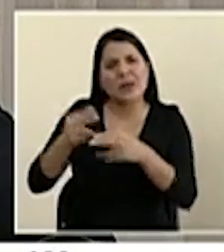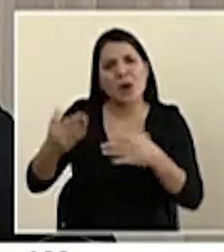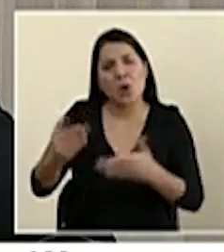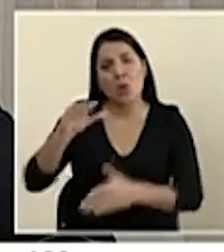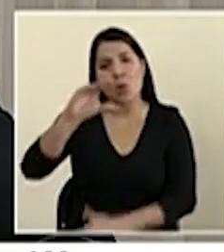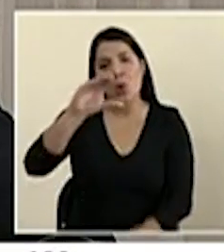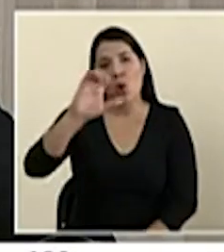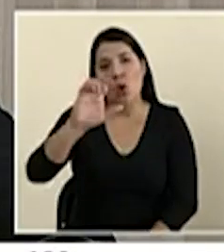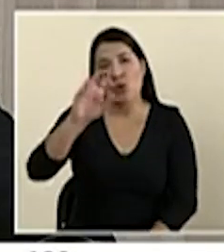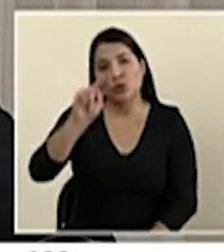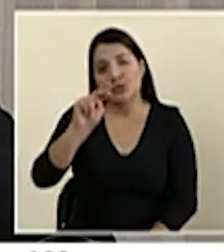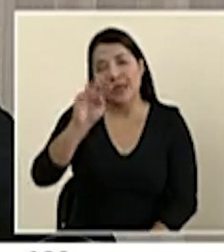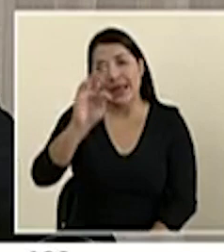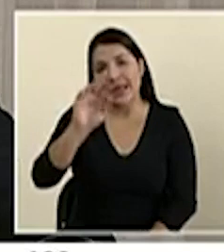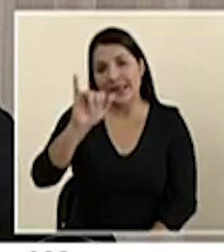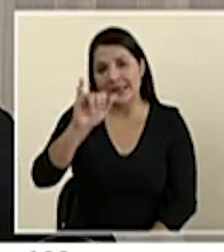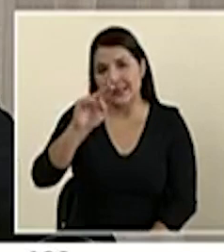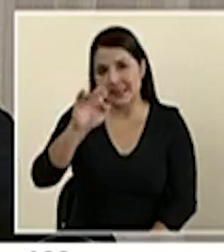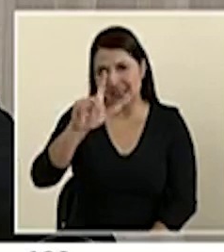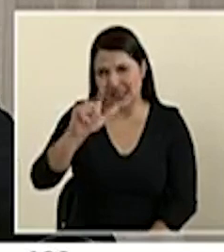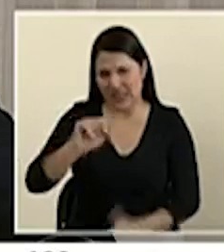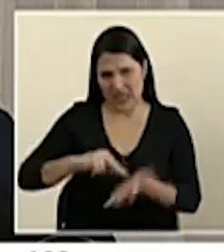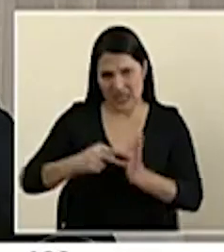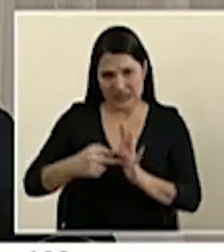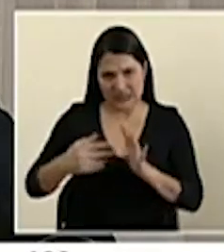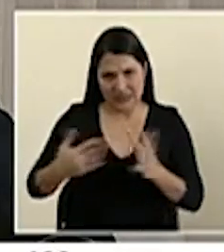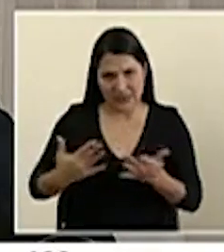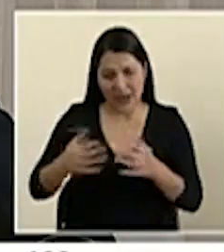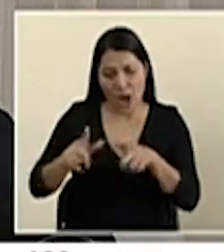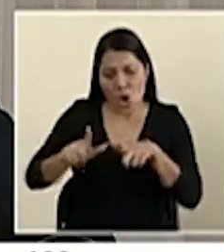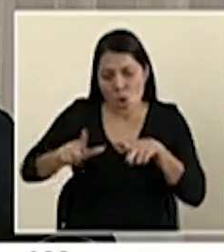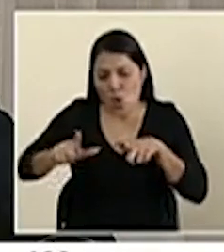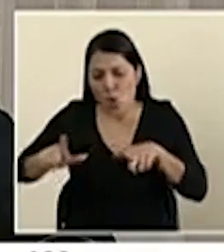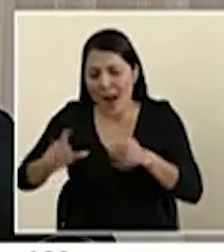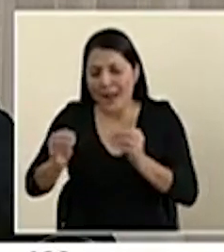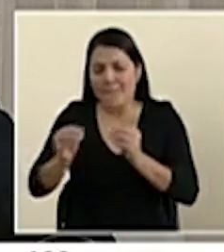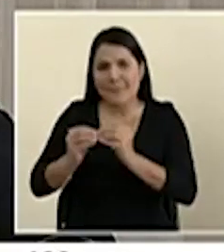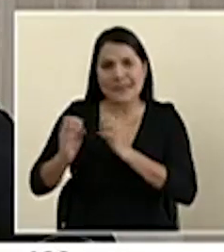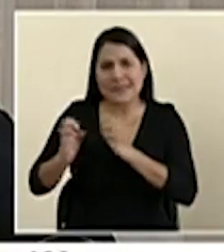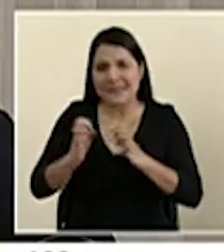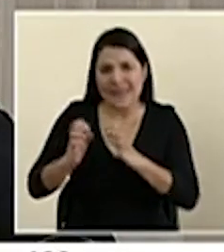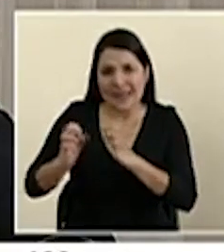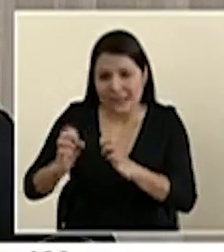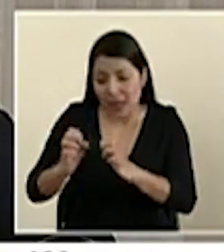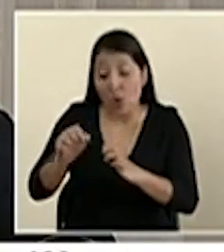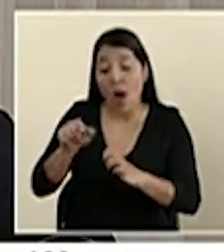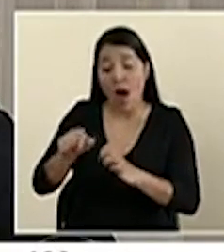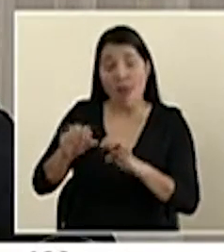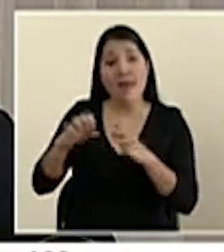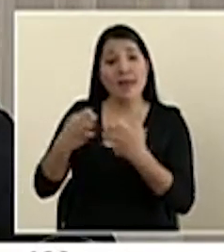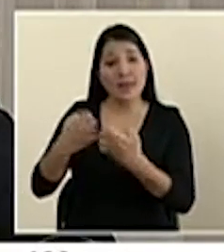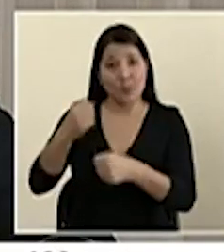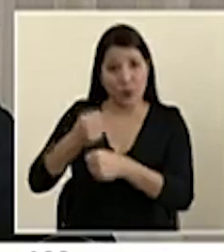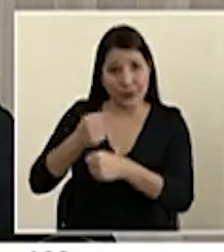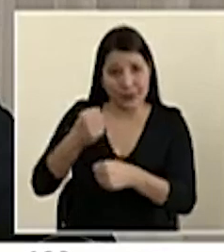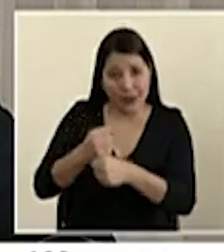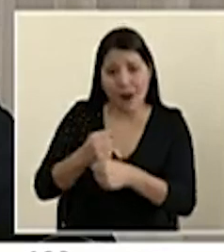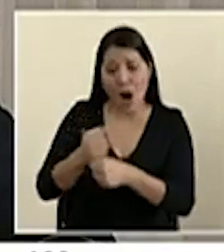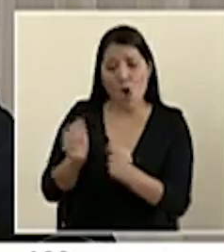qué está ocurriendo en puntos más álgidos, más estratégicos en diferentes partes del país.